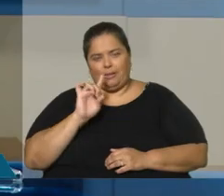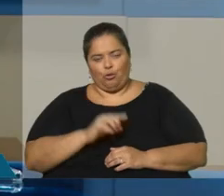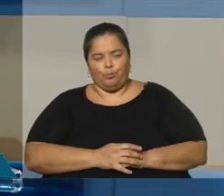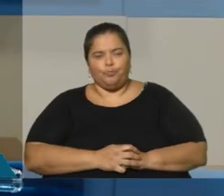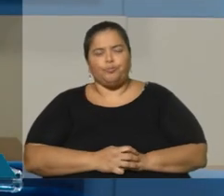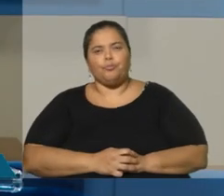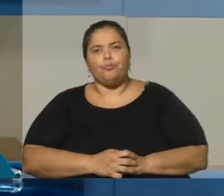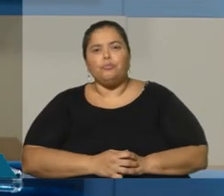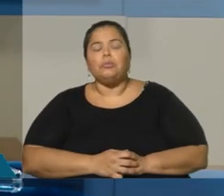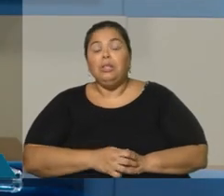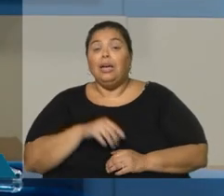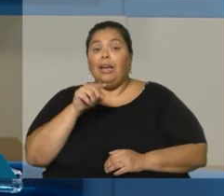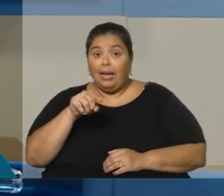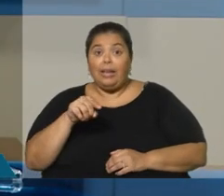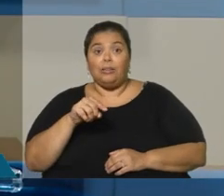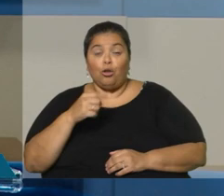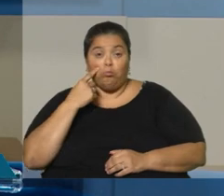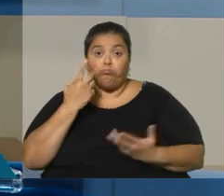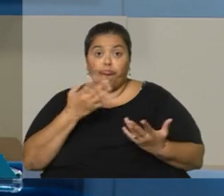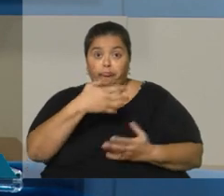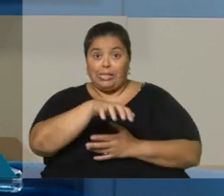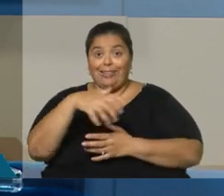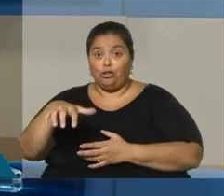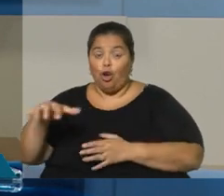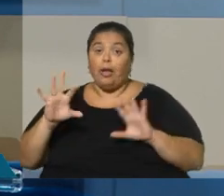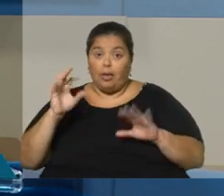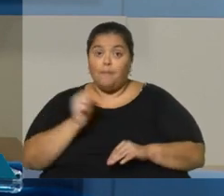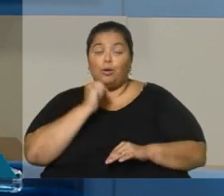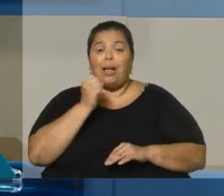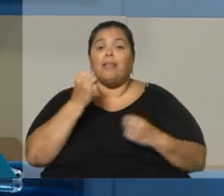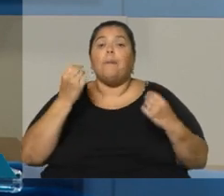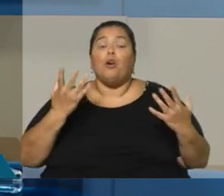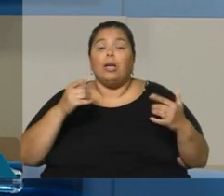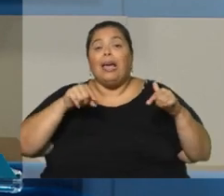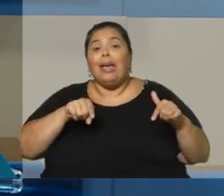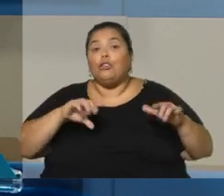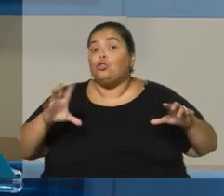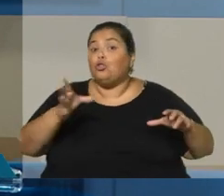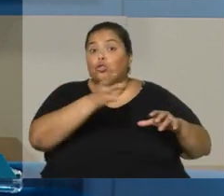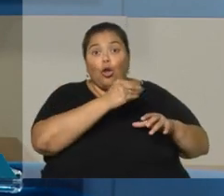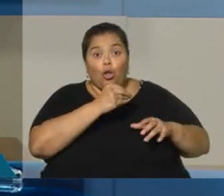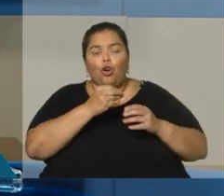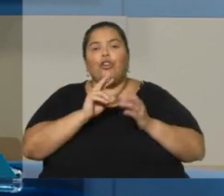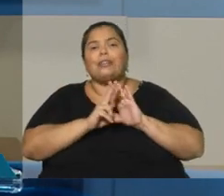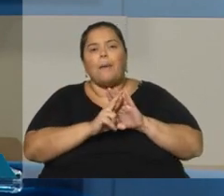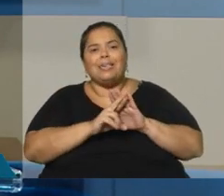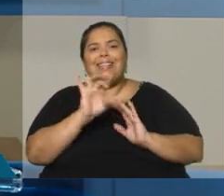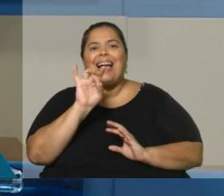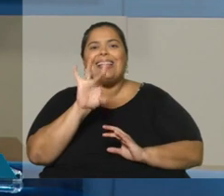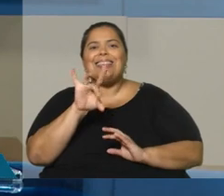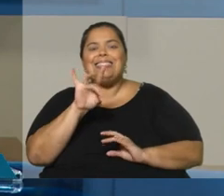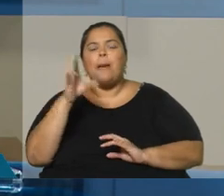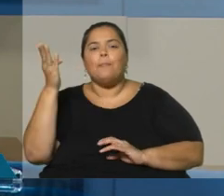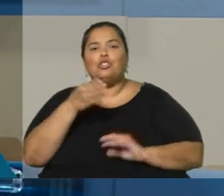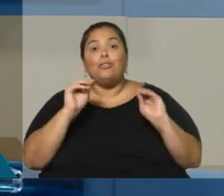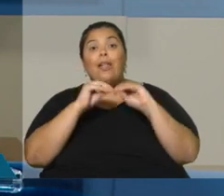No es nada despreciable este conjunto de sectores, porque entre todos representan el 15% del total